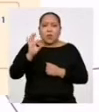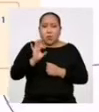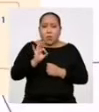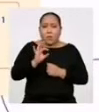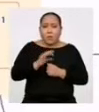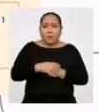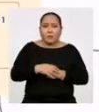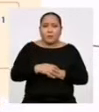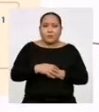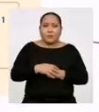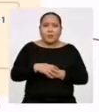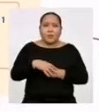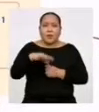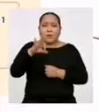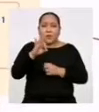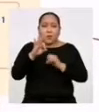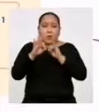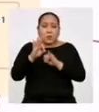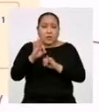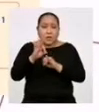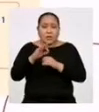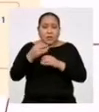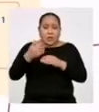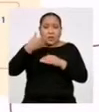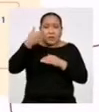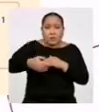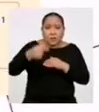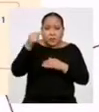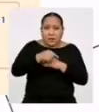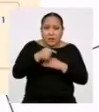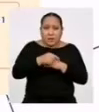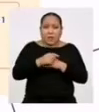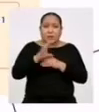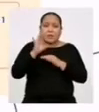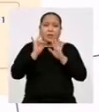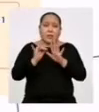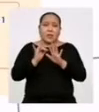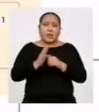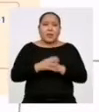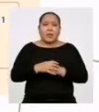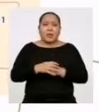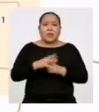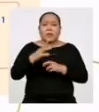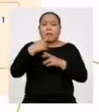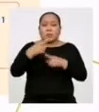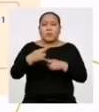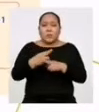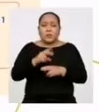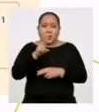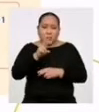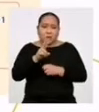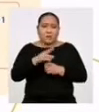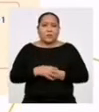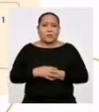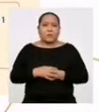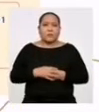Y la frecuencia absoluta Posterior a la frecuencia modal es 7 Teniendo como resultado 2